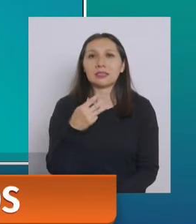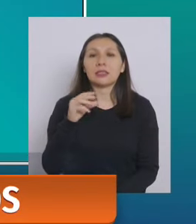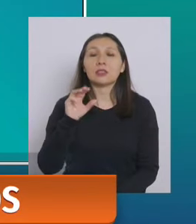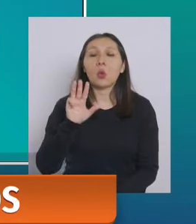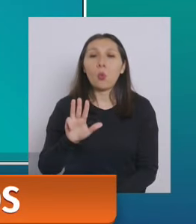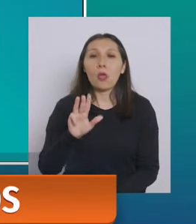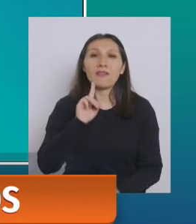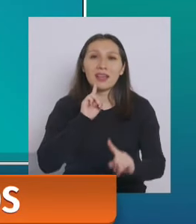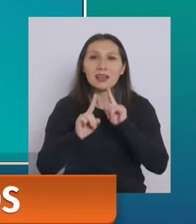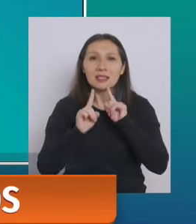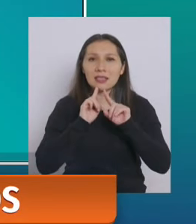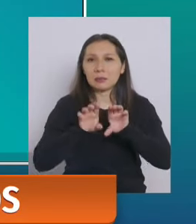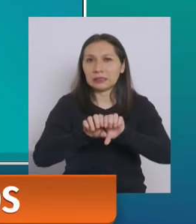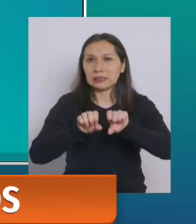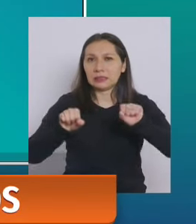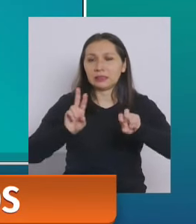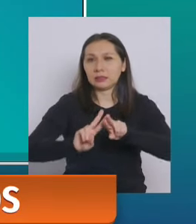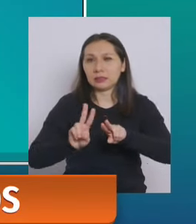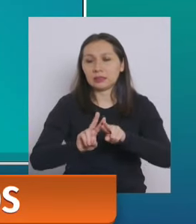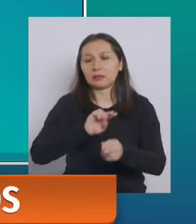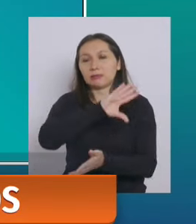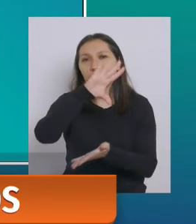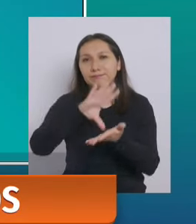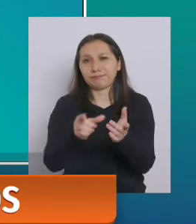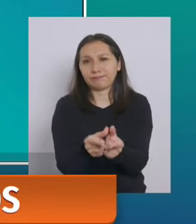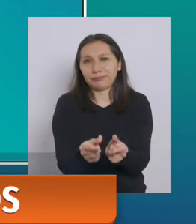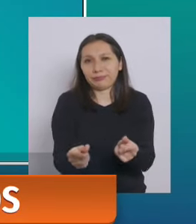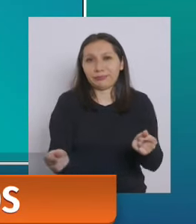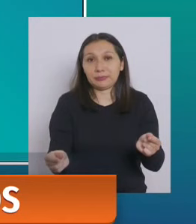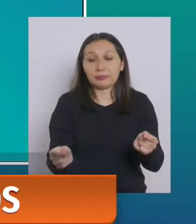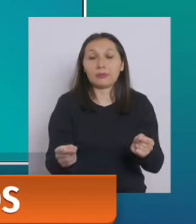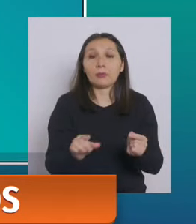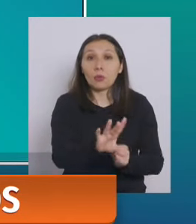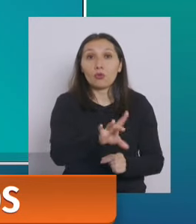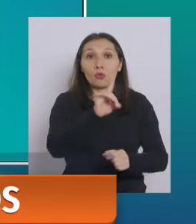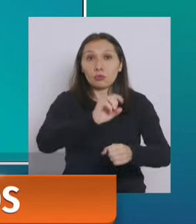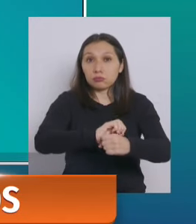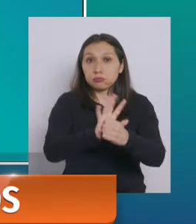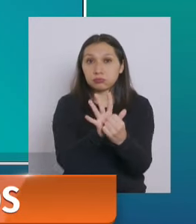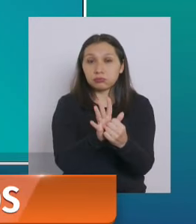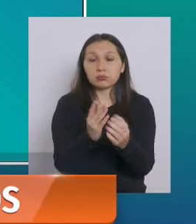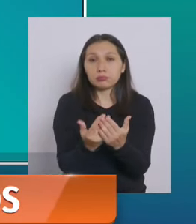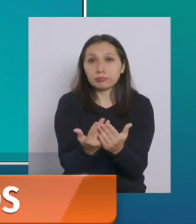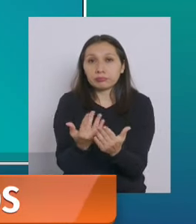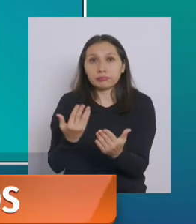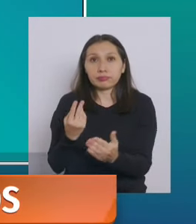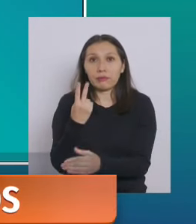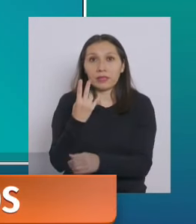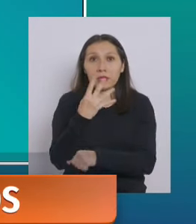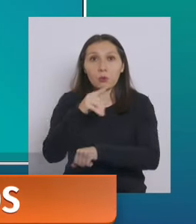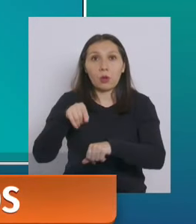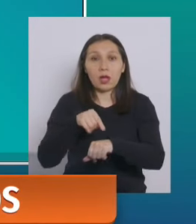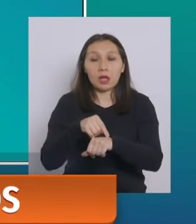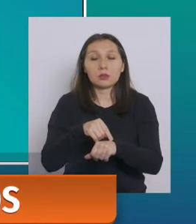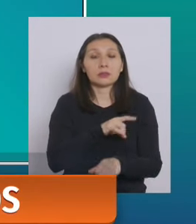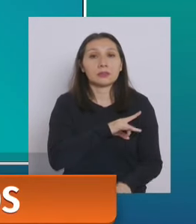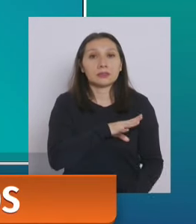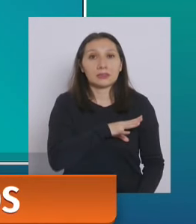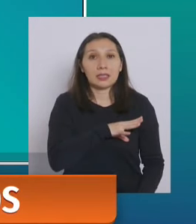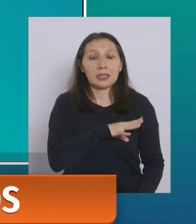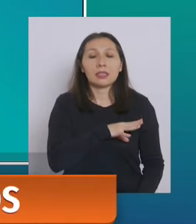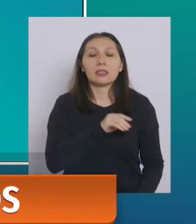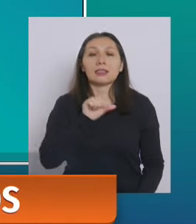nueve exámenes realizados a nivel país la positividad para las últimas veinticuatro horas a nivel país